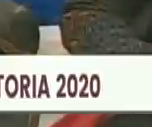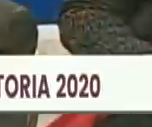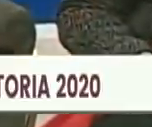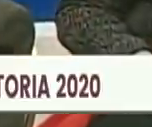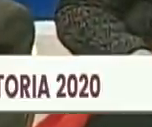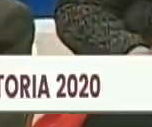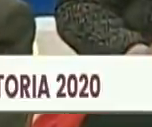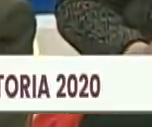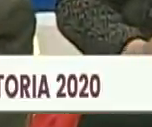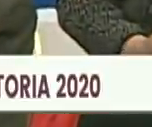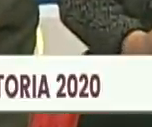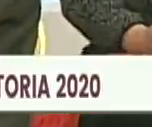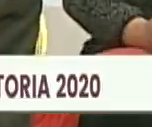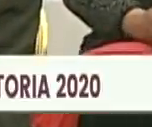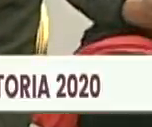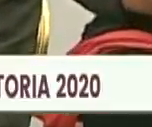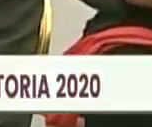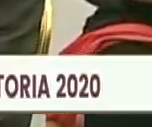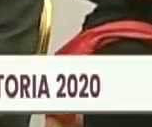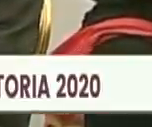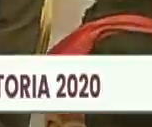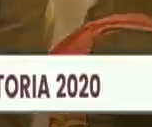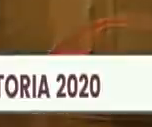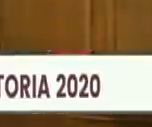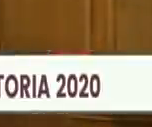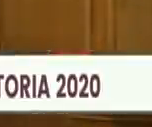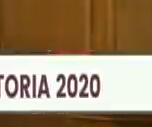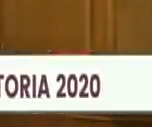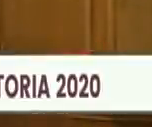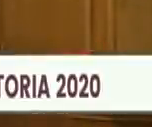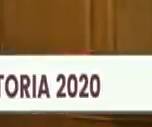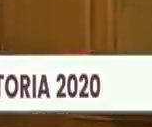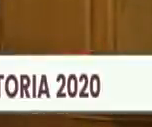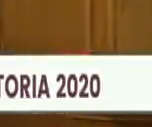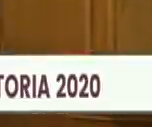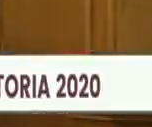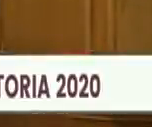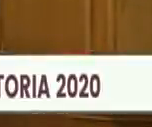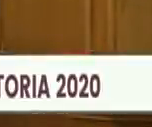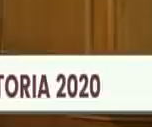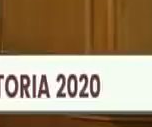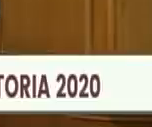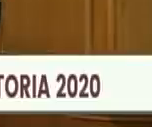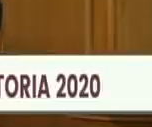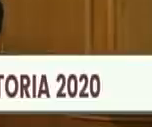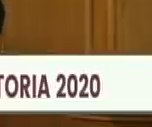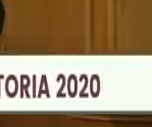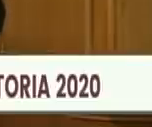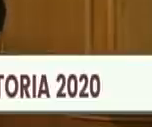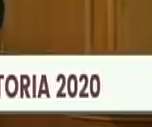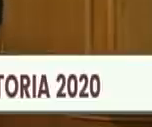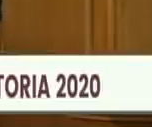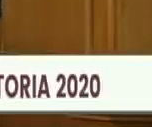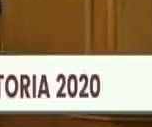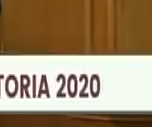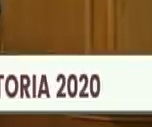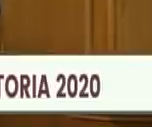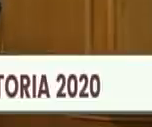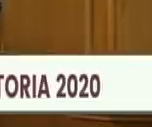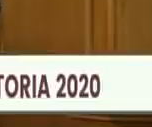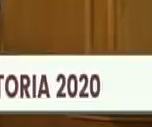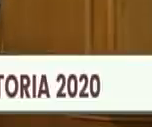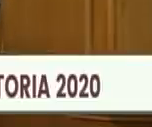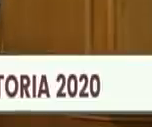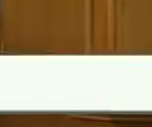Buenas tardes a todos y a todas, gracias por su asistencia a este evento que tiene